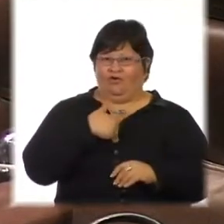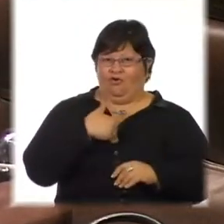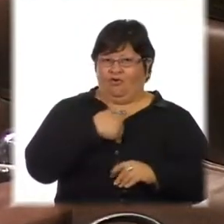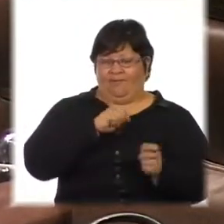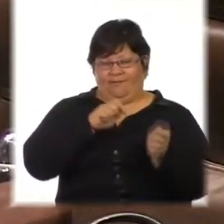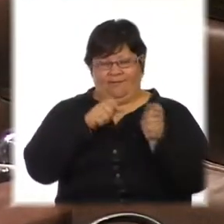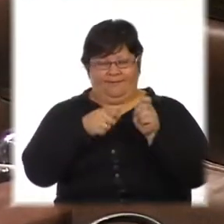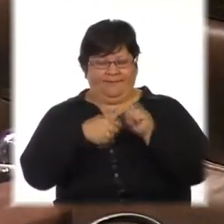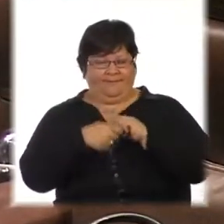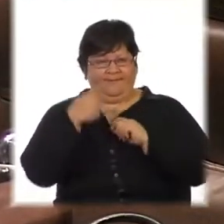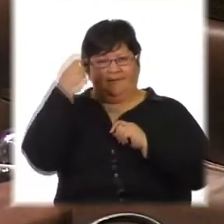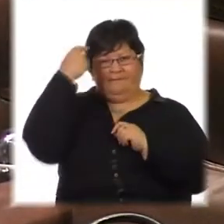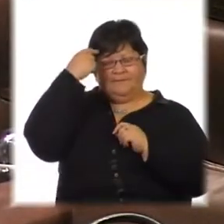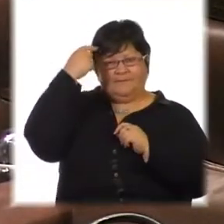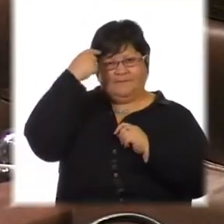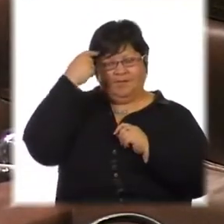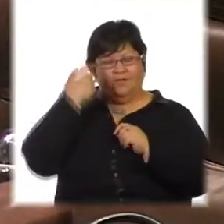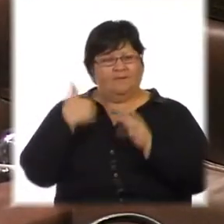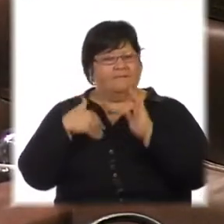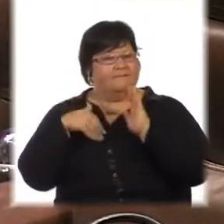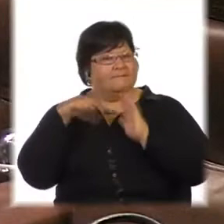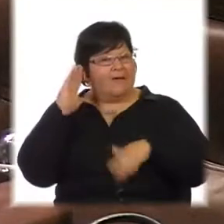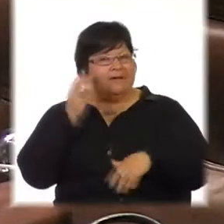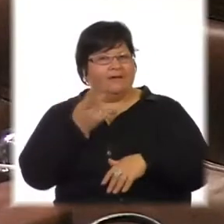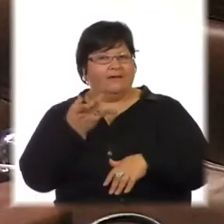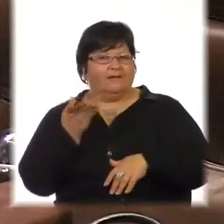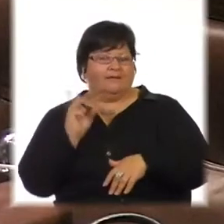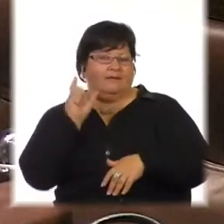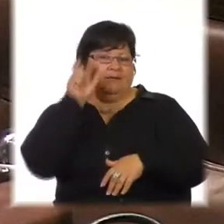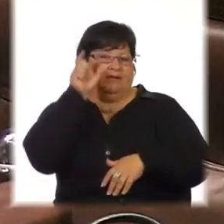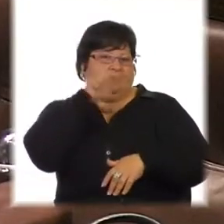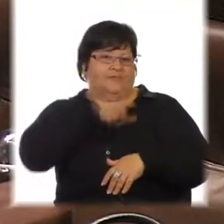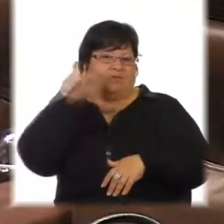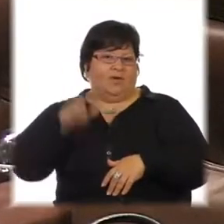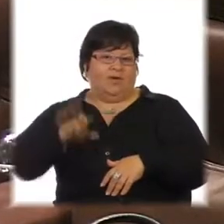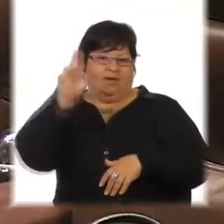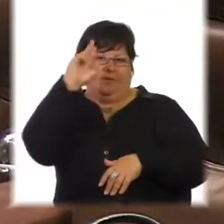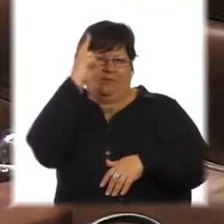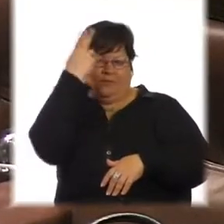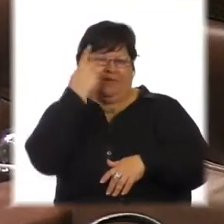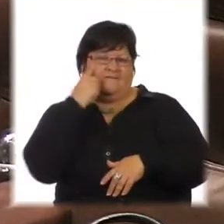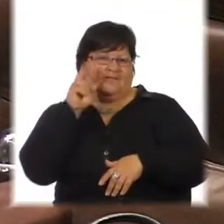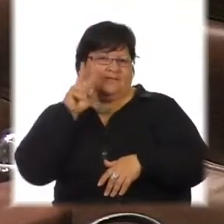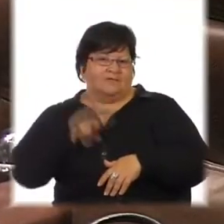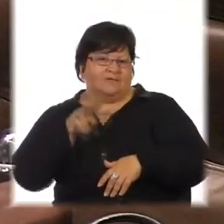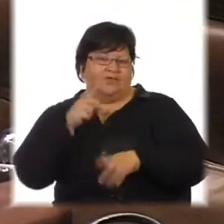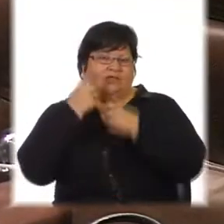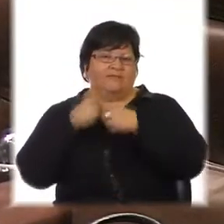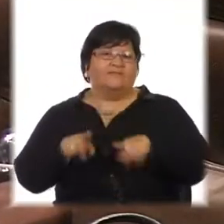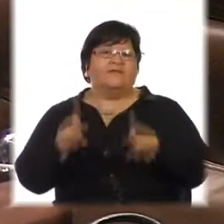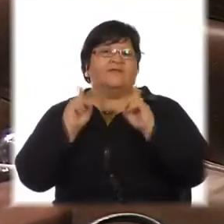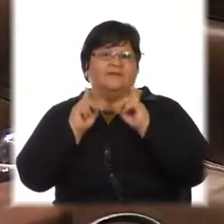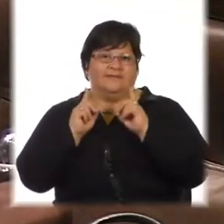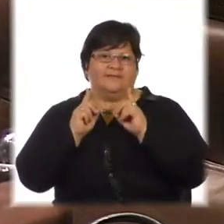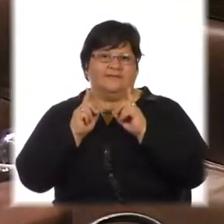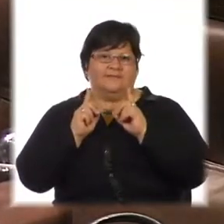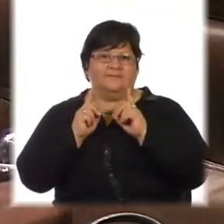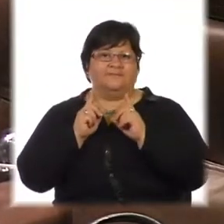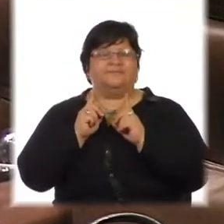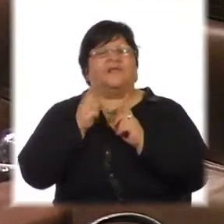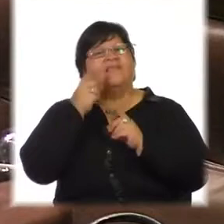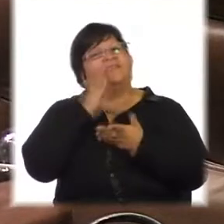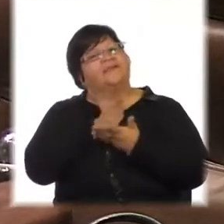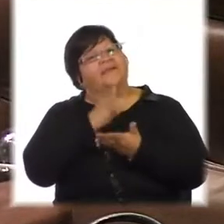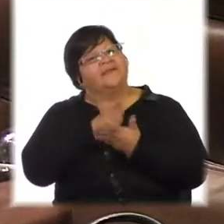cada vez más uruguayos y uruguayas tengan una visión distinta acerca de los derechos, acerca de las